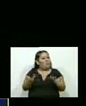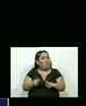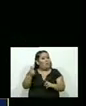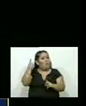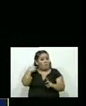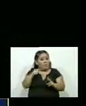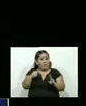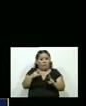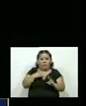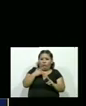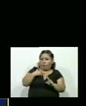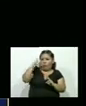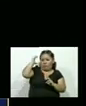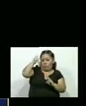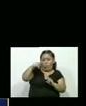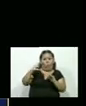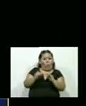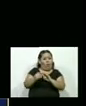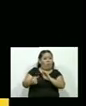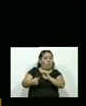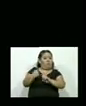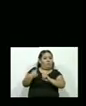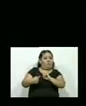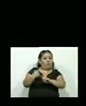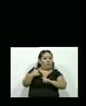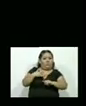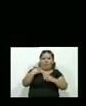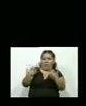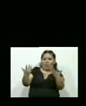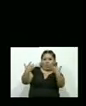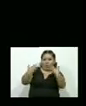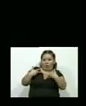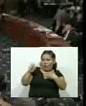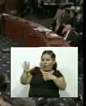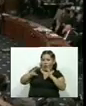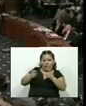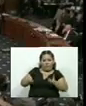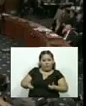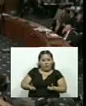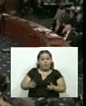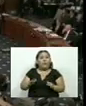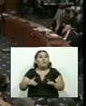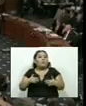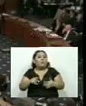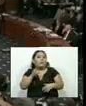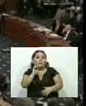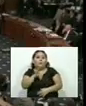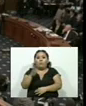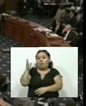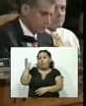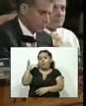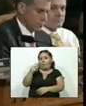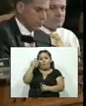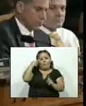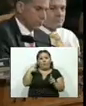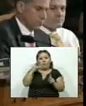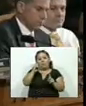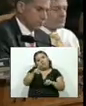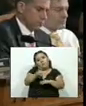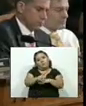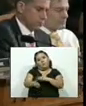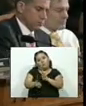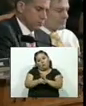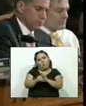Giuliani y de Trump como un ataque y que se sintió abandonada por su gobierno frente a las palabras de Jovanovich los demócratas